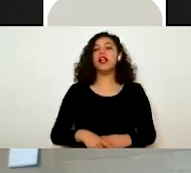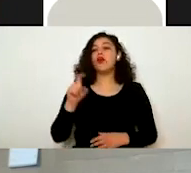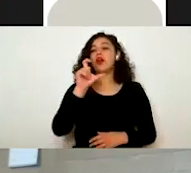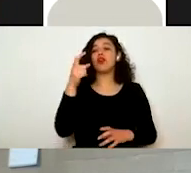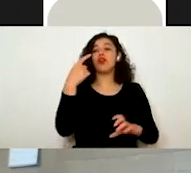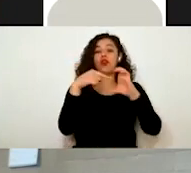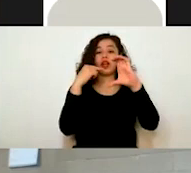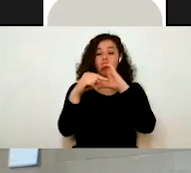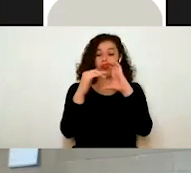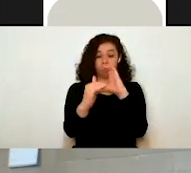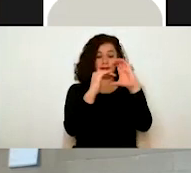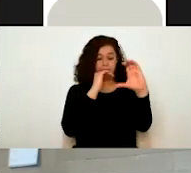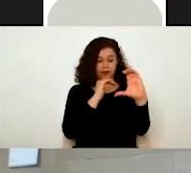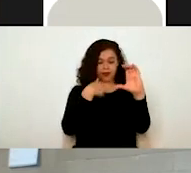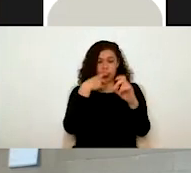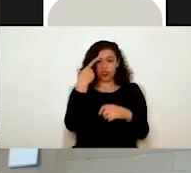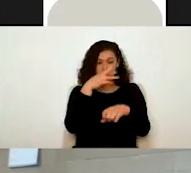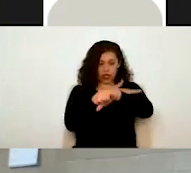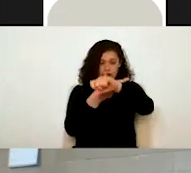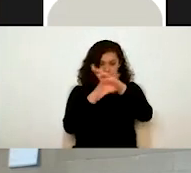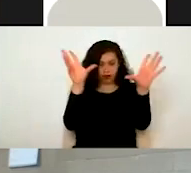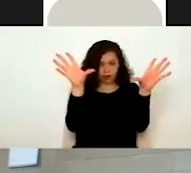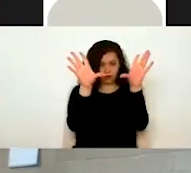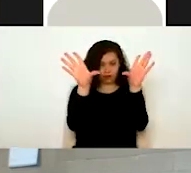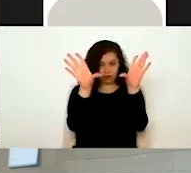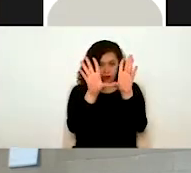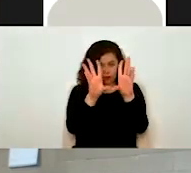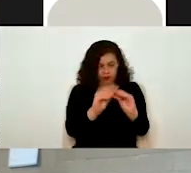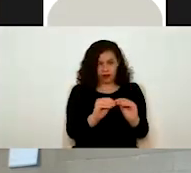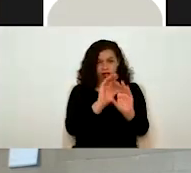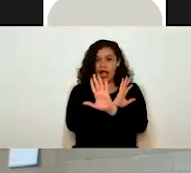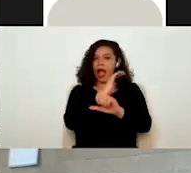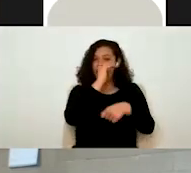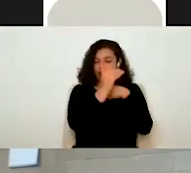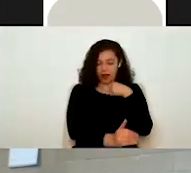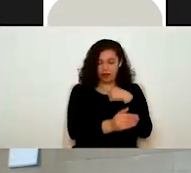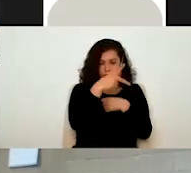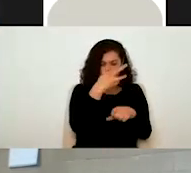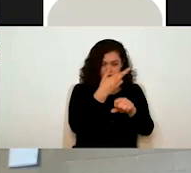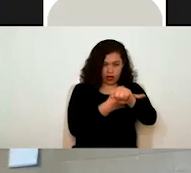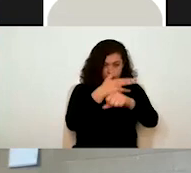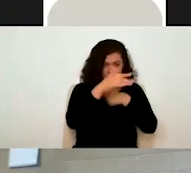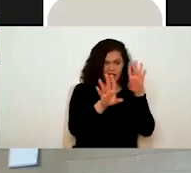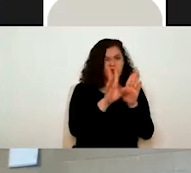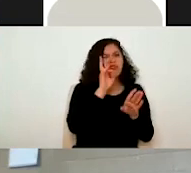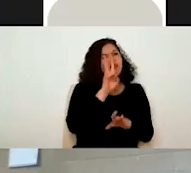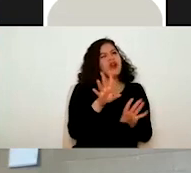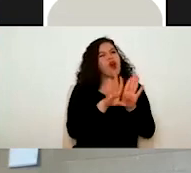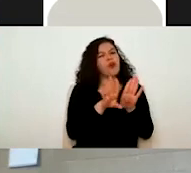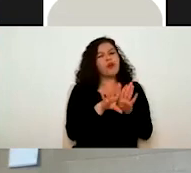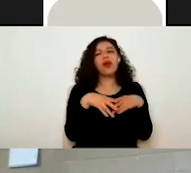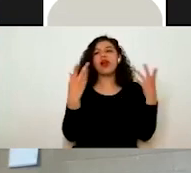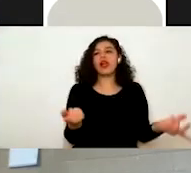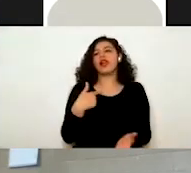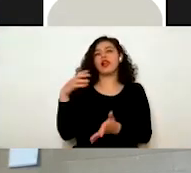lo que quiere decir es que su trámite ya ha concluido. ¿Cómo ven ustedes la conclusión de su trámite? Bueno, pues siempre en su buzón.